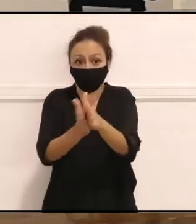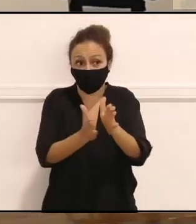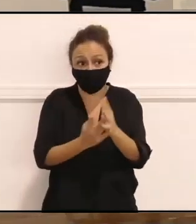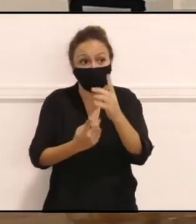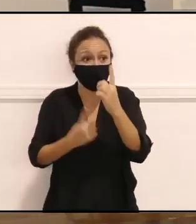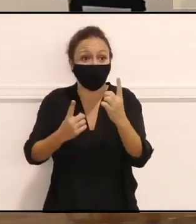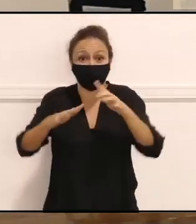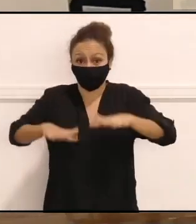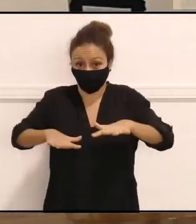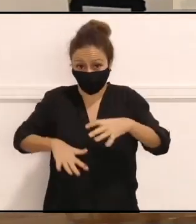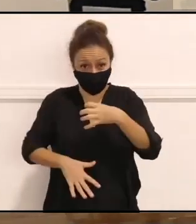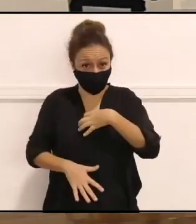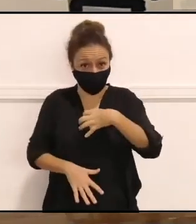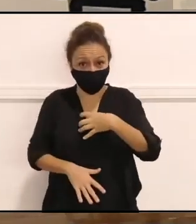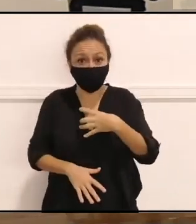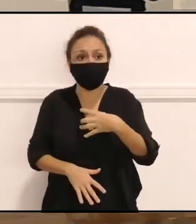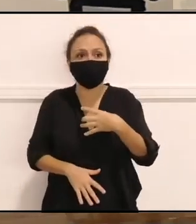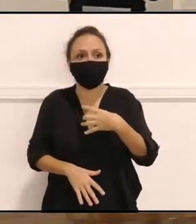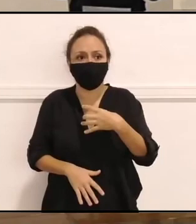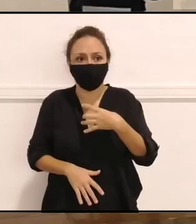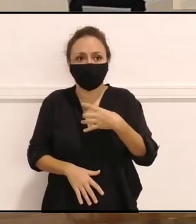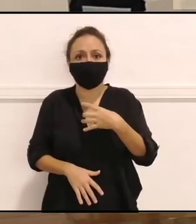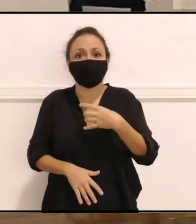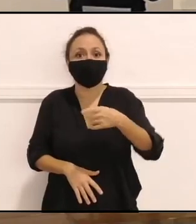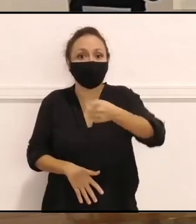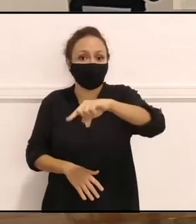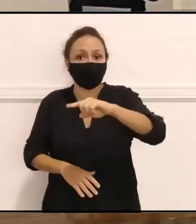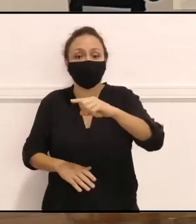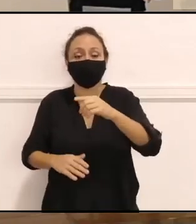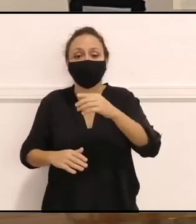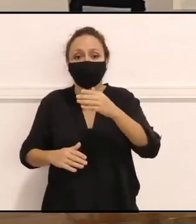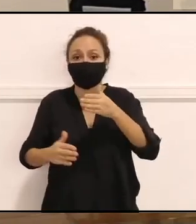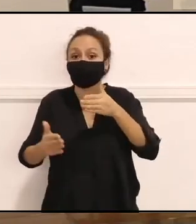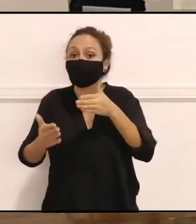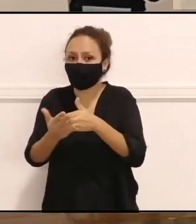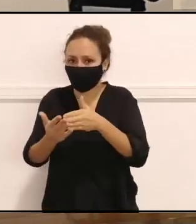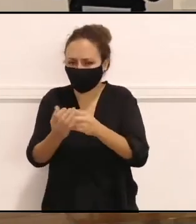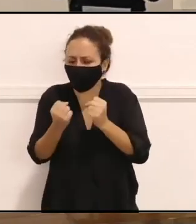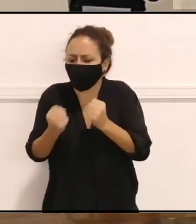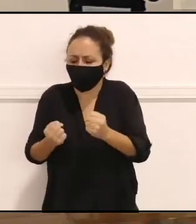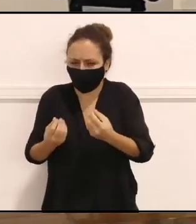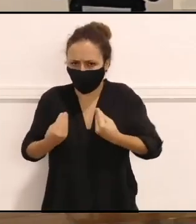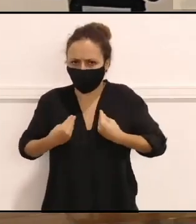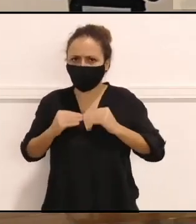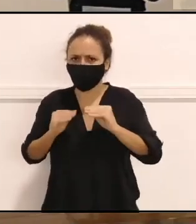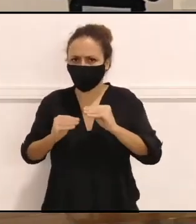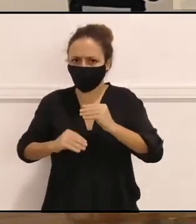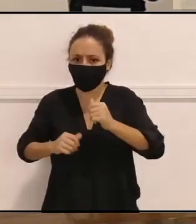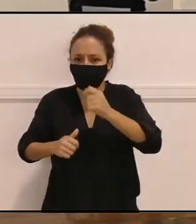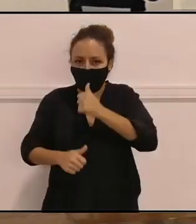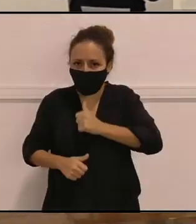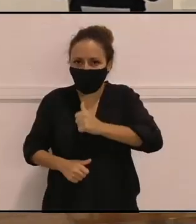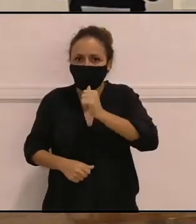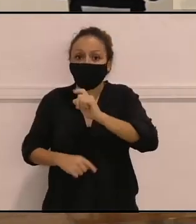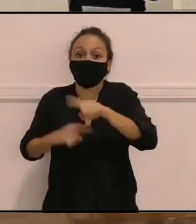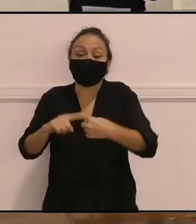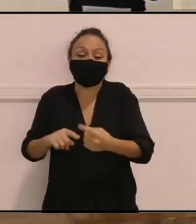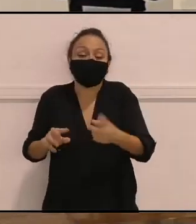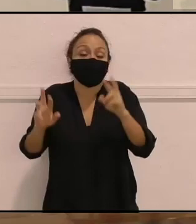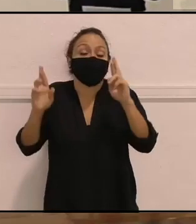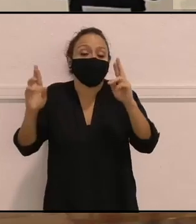estar aquí hoy, que están soportando fronteras muy duras en su vida y que esperemos que en otro momento le podamos dar el